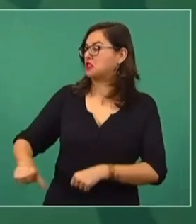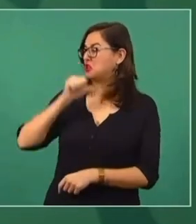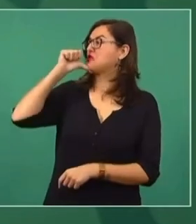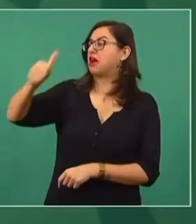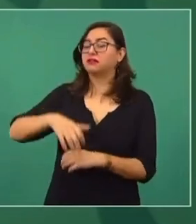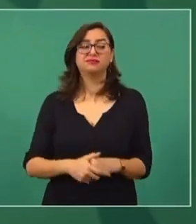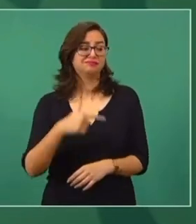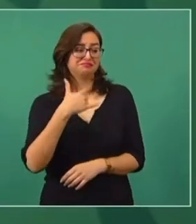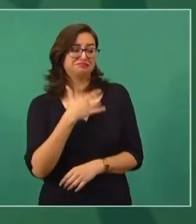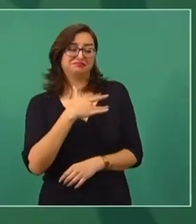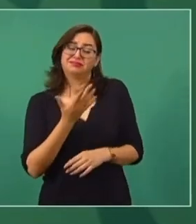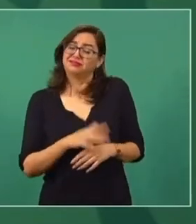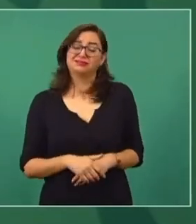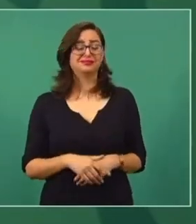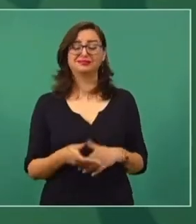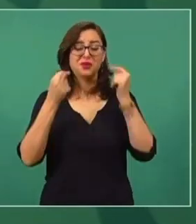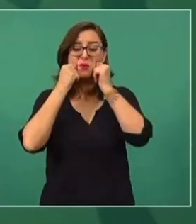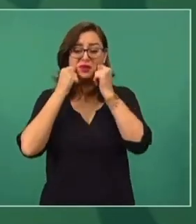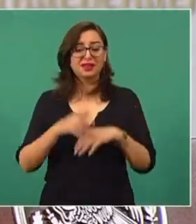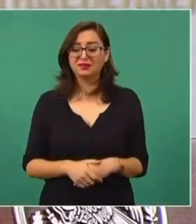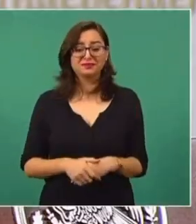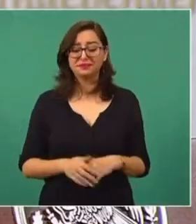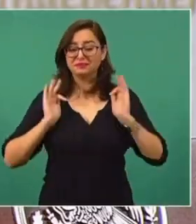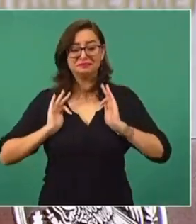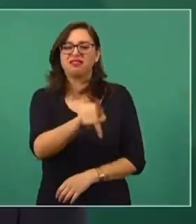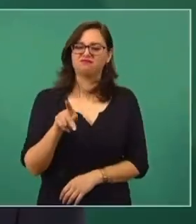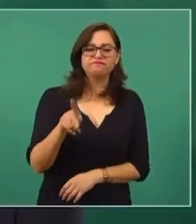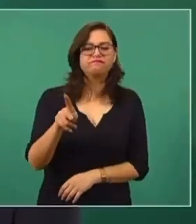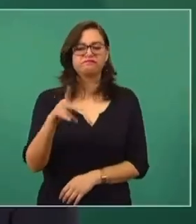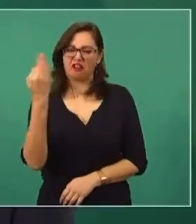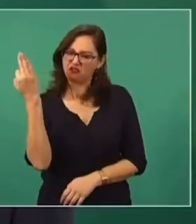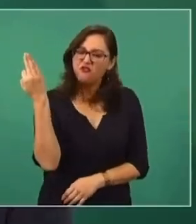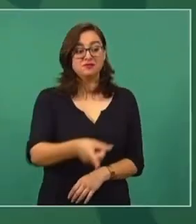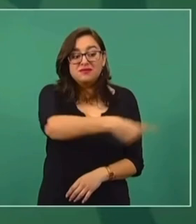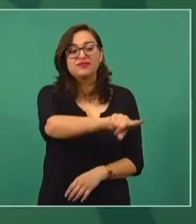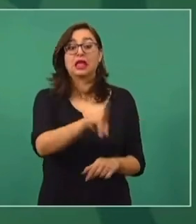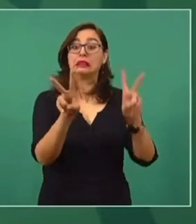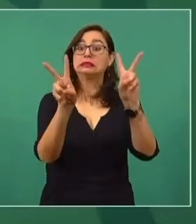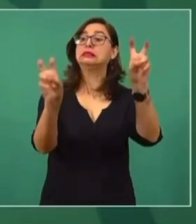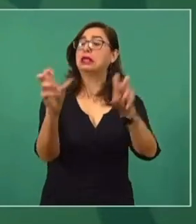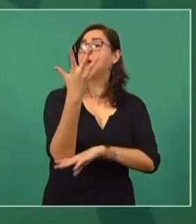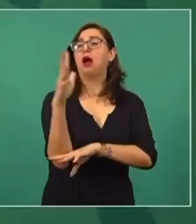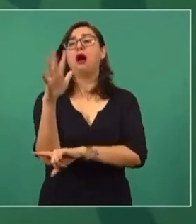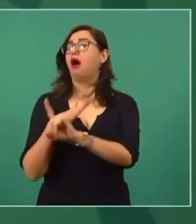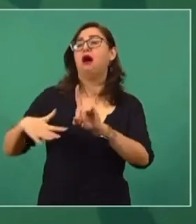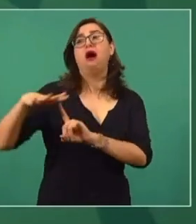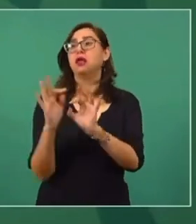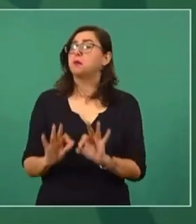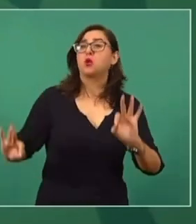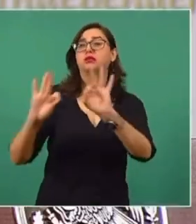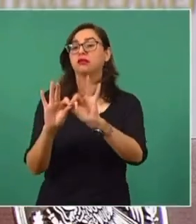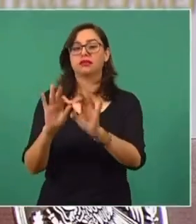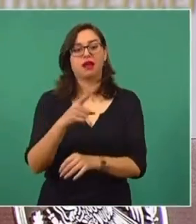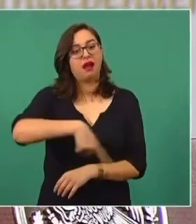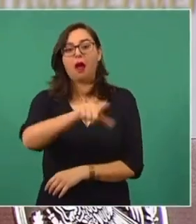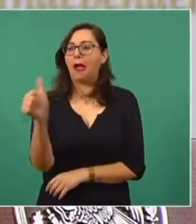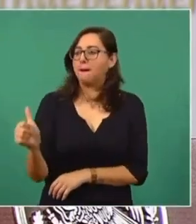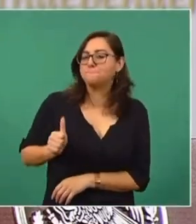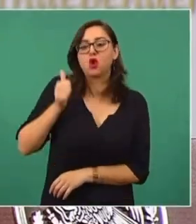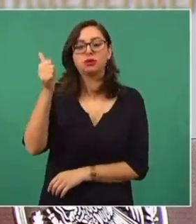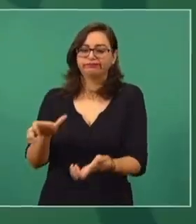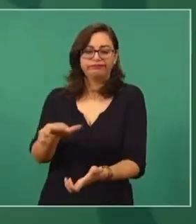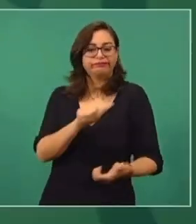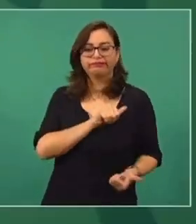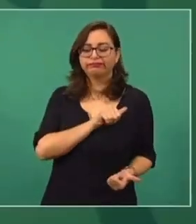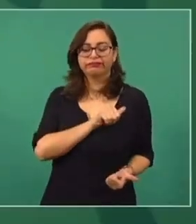problema de conciencia. A los que no les preocupa el medio ambiente es a ellos, son los farsantes. Que utilizaron el tema, la causa, como modus